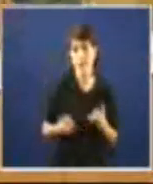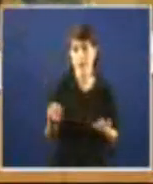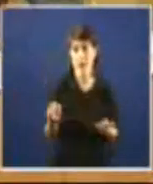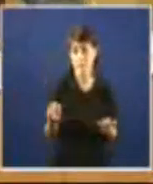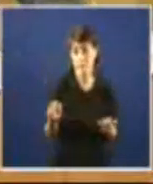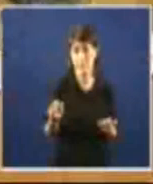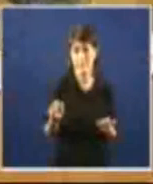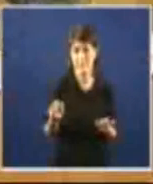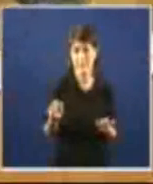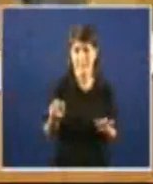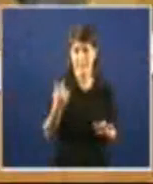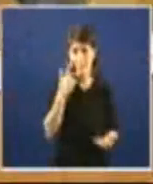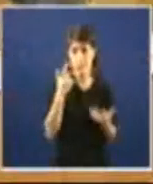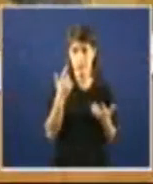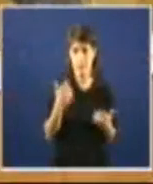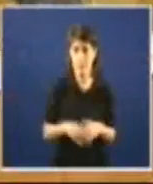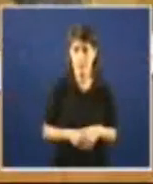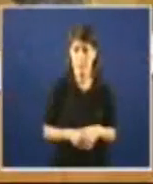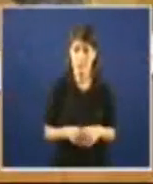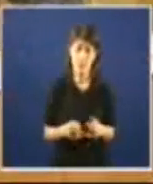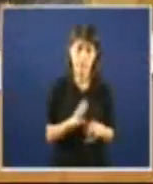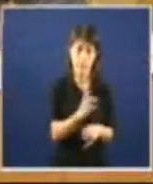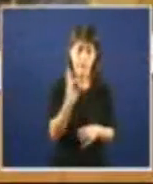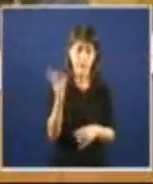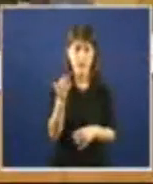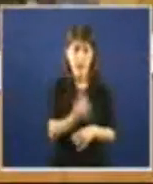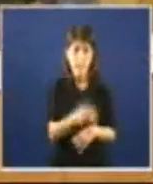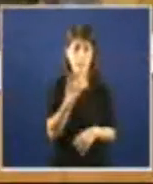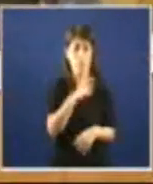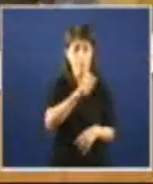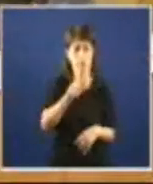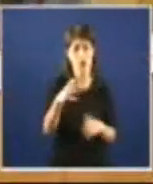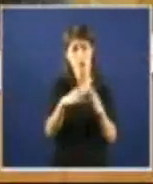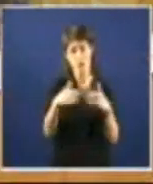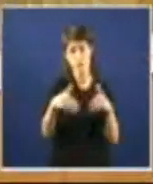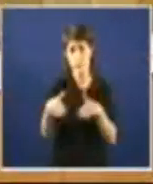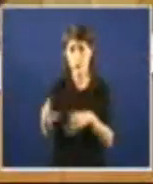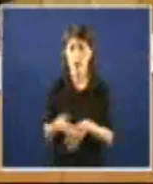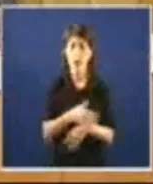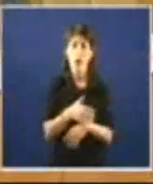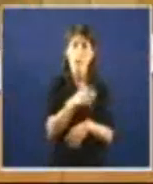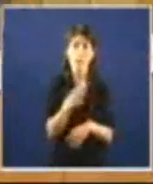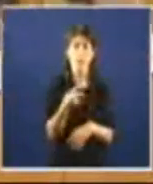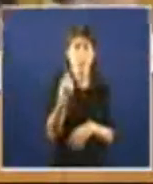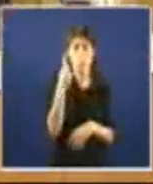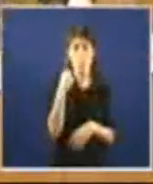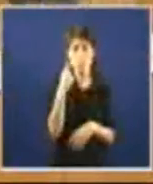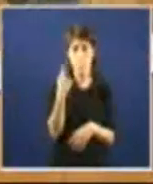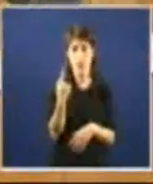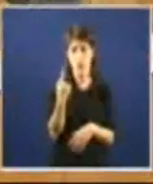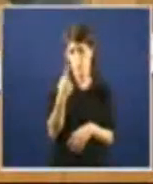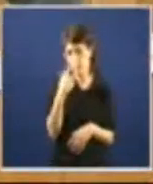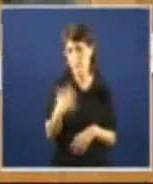pero si que bailaron ou señafiuzaron os gobernos a unha banca pútrida a gran finanza